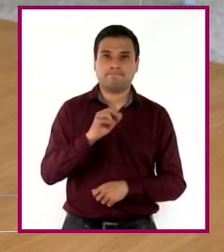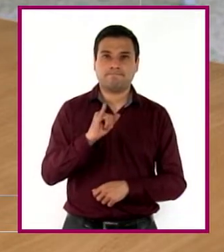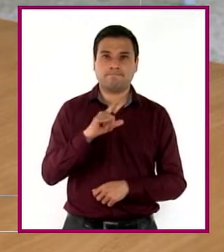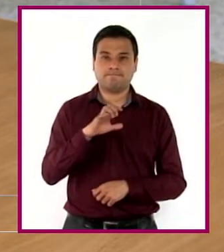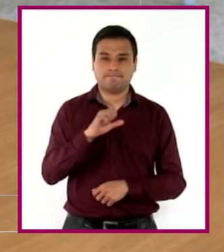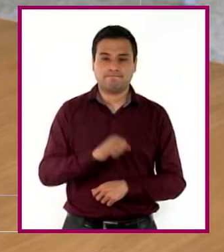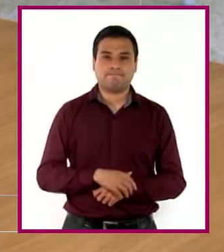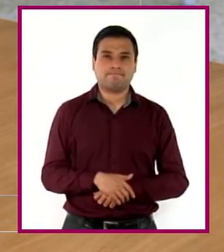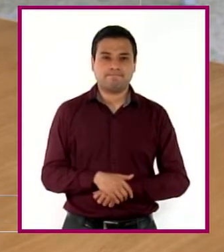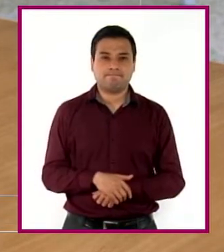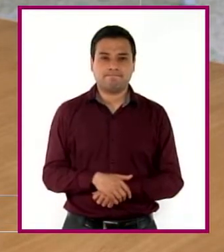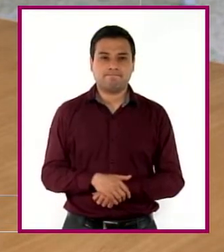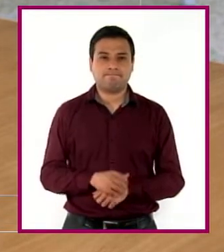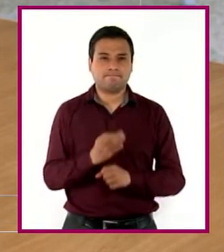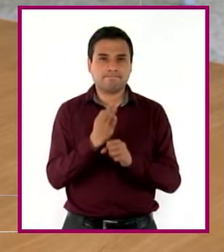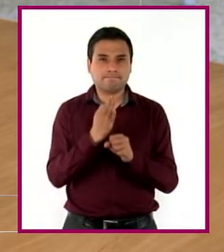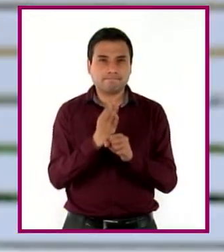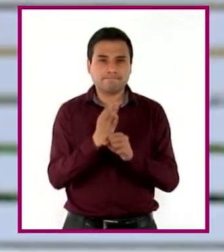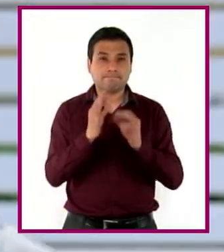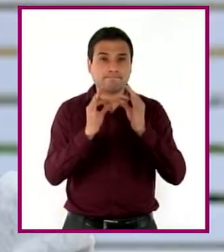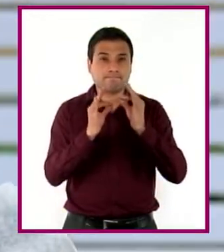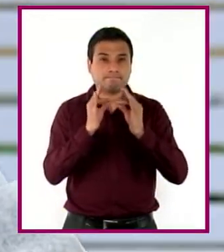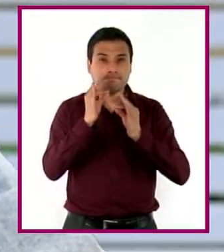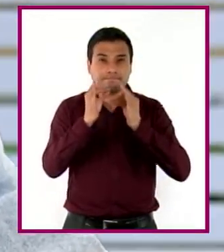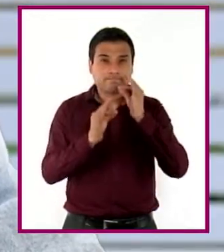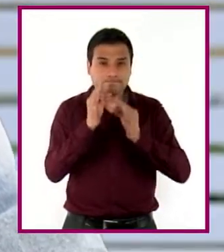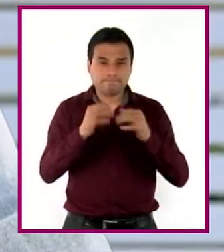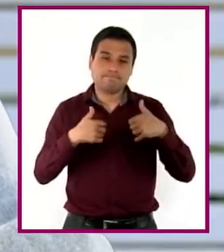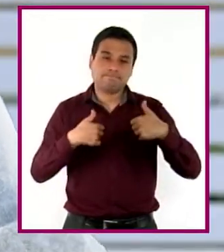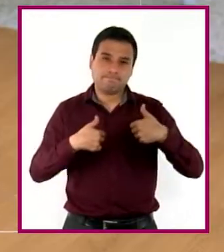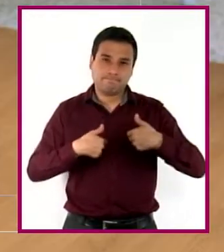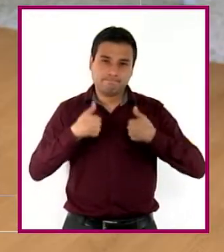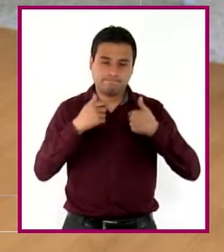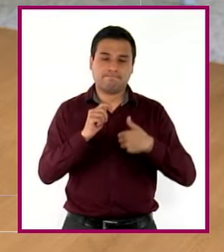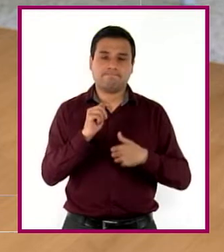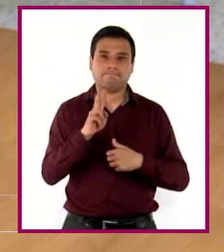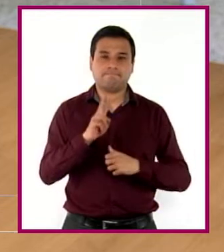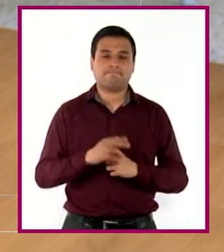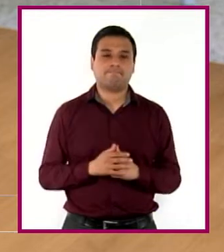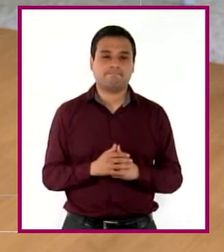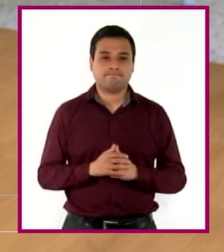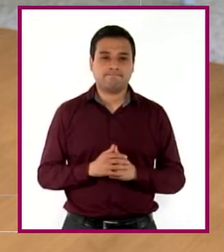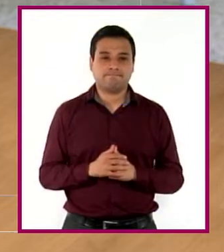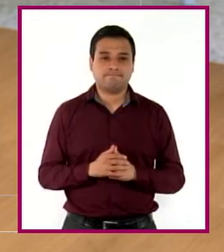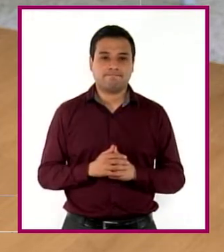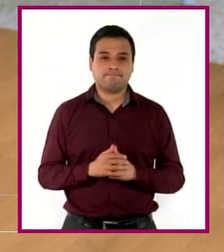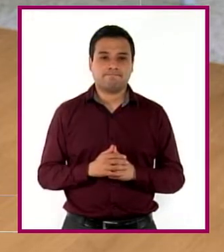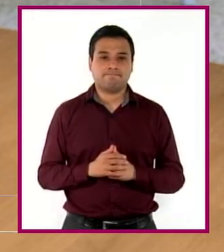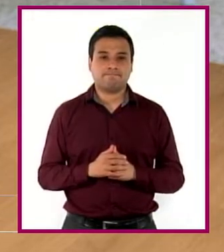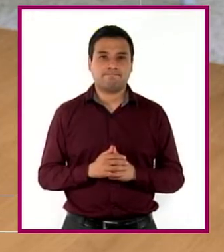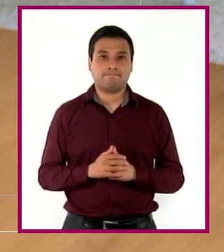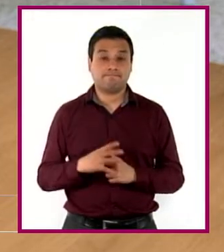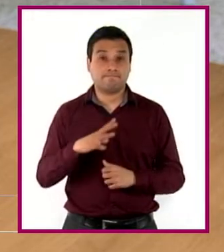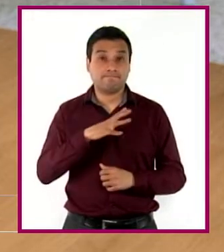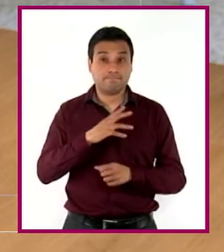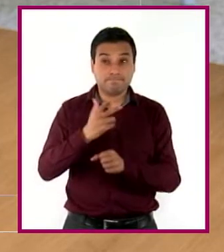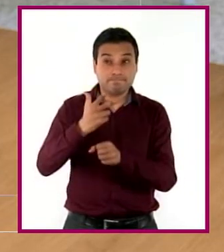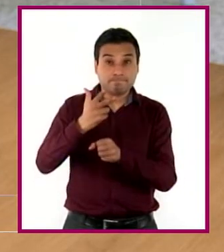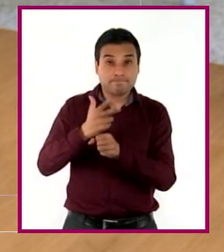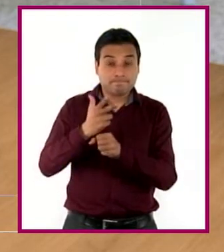Y estoy aquí reportando para... ¡Jóvenes en TV! Sí. Junto a mi fiel camarógrafo...